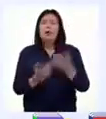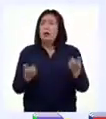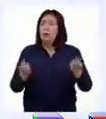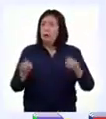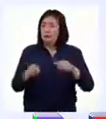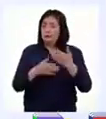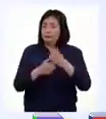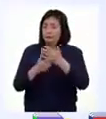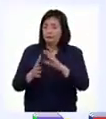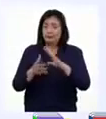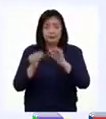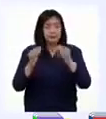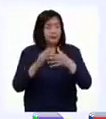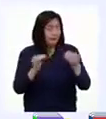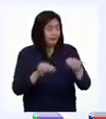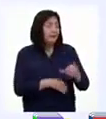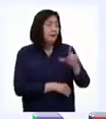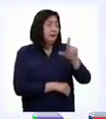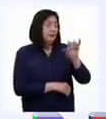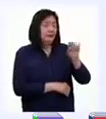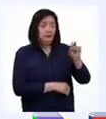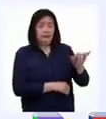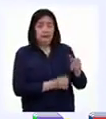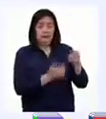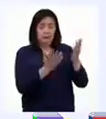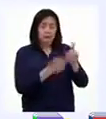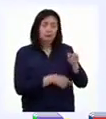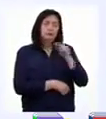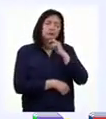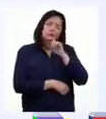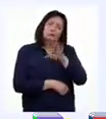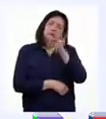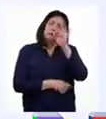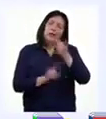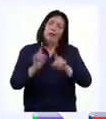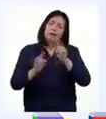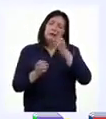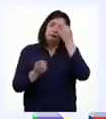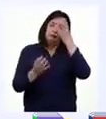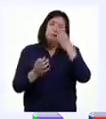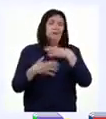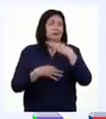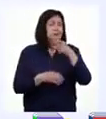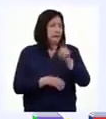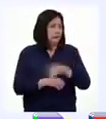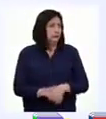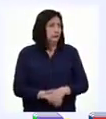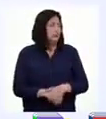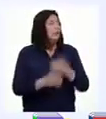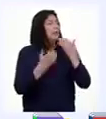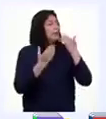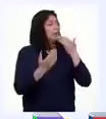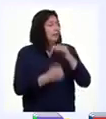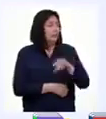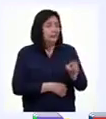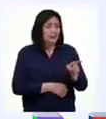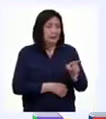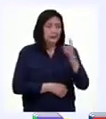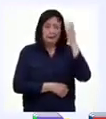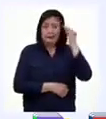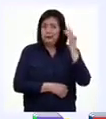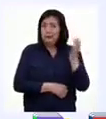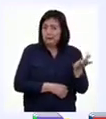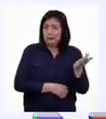Cuando les compartí la historia de Leonela a mis estudiantes, ellos identificaron algunos datos muy interesantes. Gracias a estas